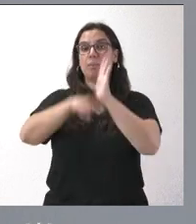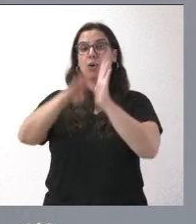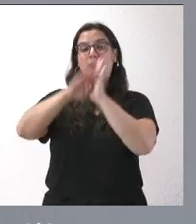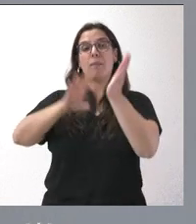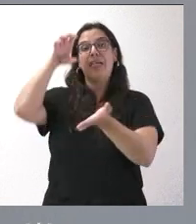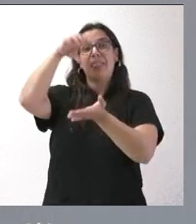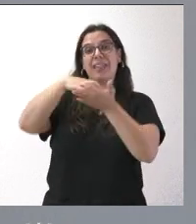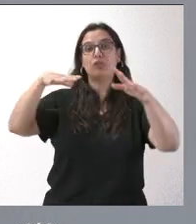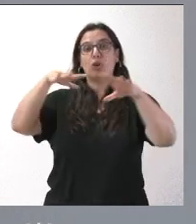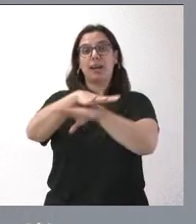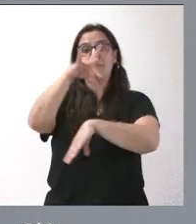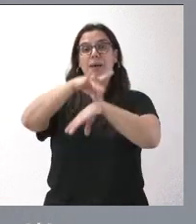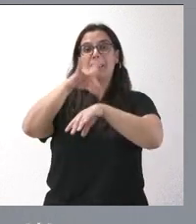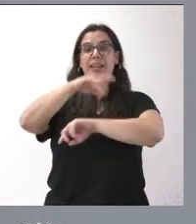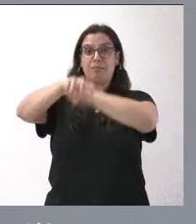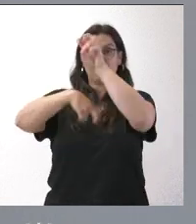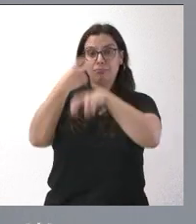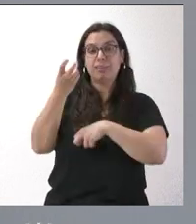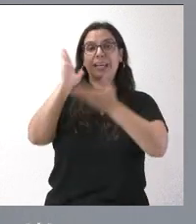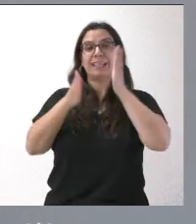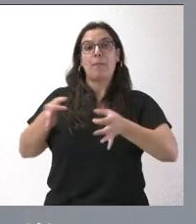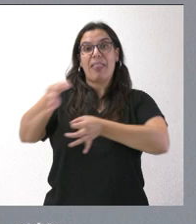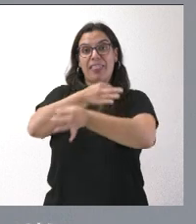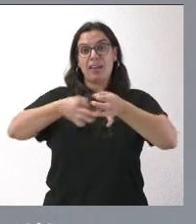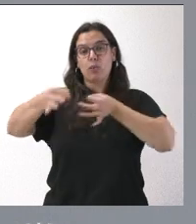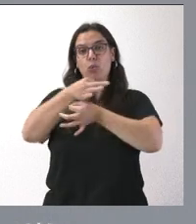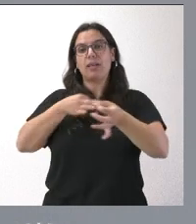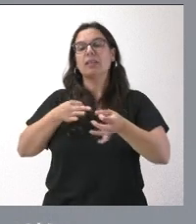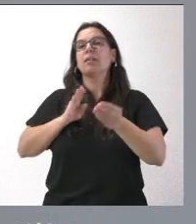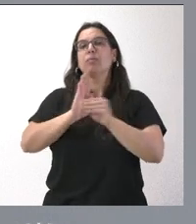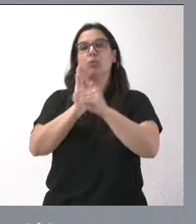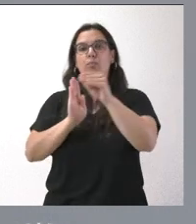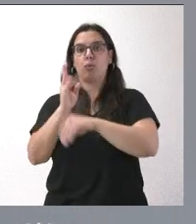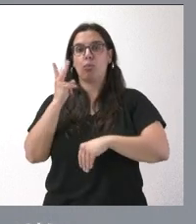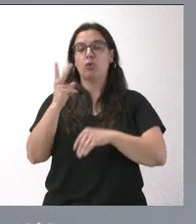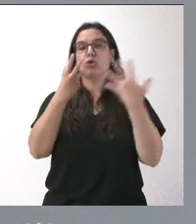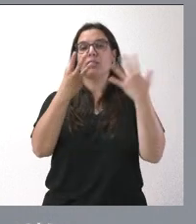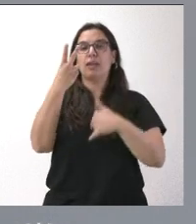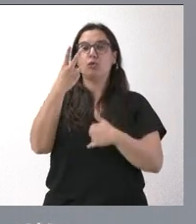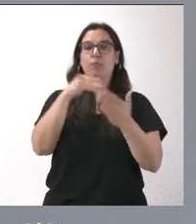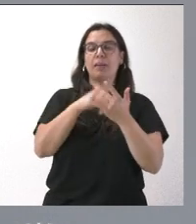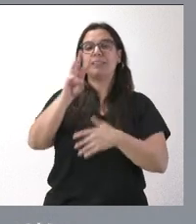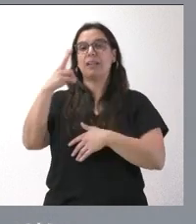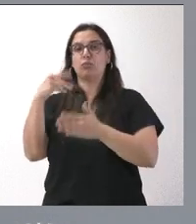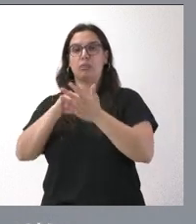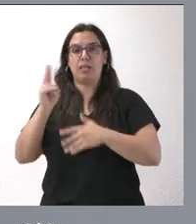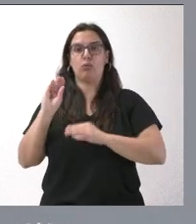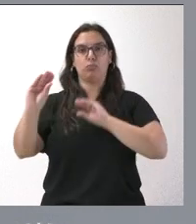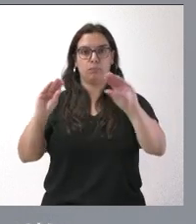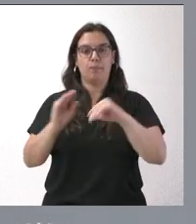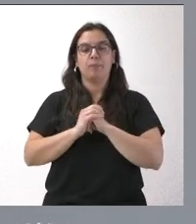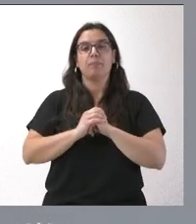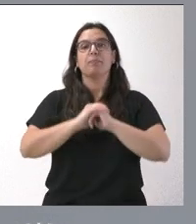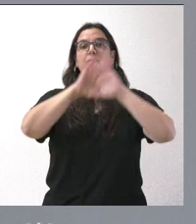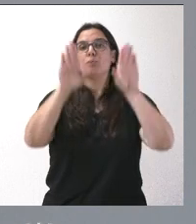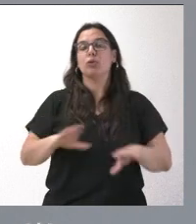de Red de Medicina Regenerativa y Terapia Celular, se destinan sendas a ayudas de 82.000 y 32.000 euros. Finalmente, a la